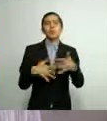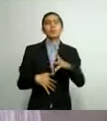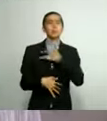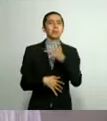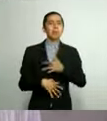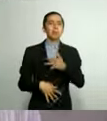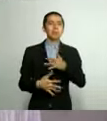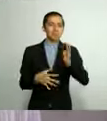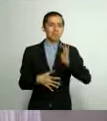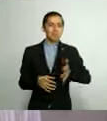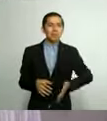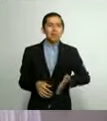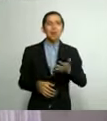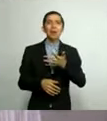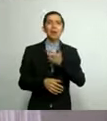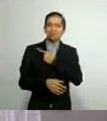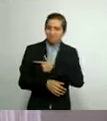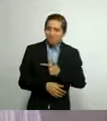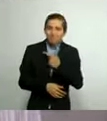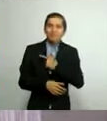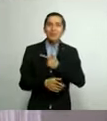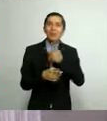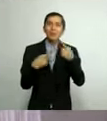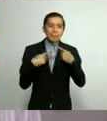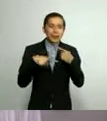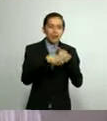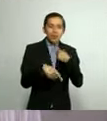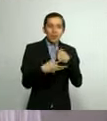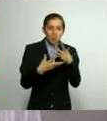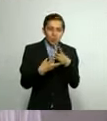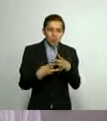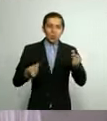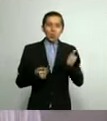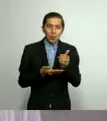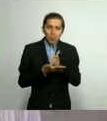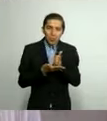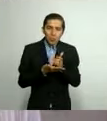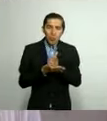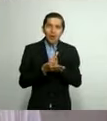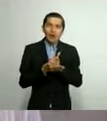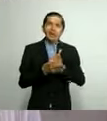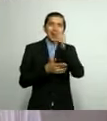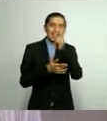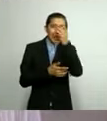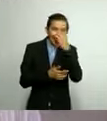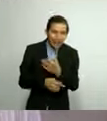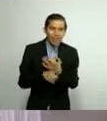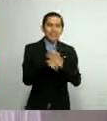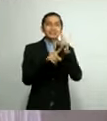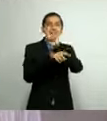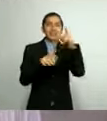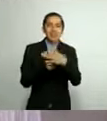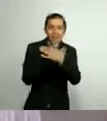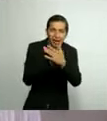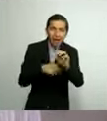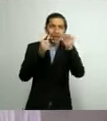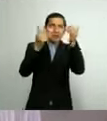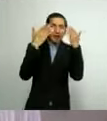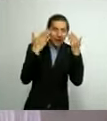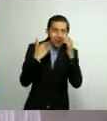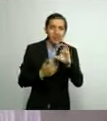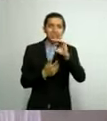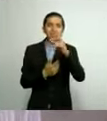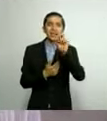muchos pacientes recuperados en Lázaro Cárdenas, en Zitácuaro, en Cherán, en Apatzingán,